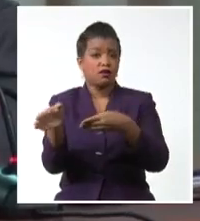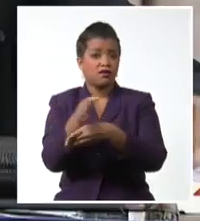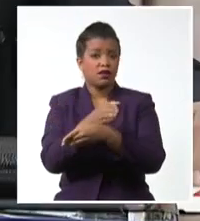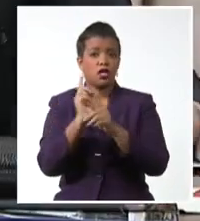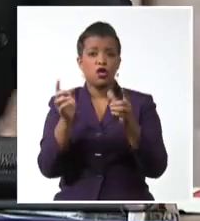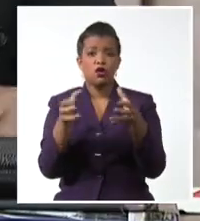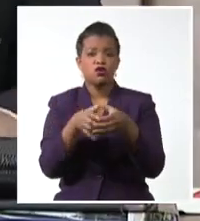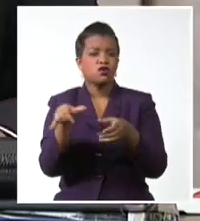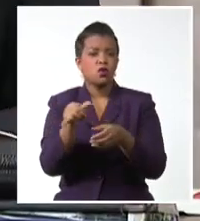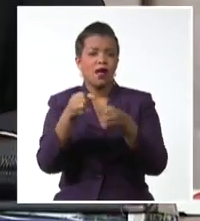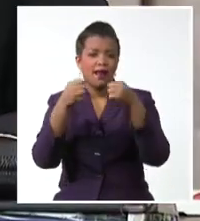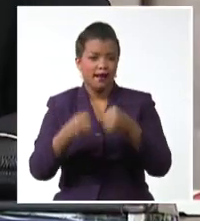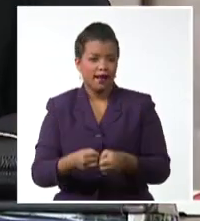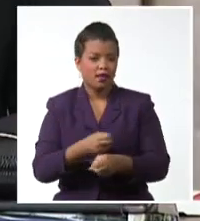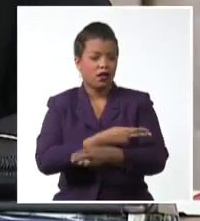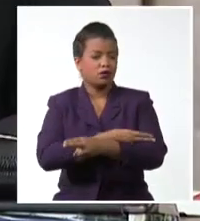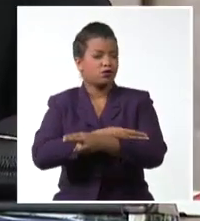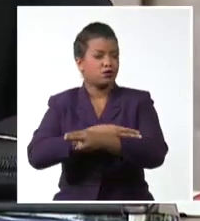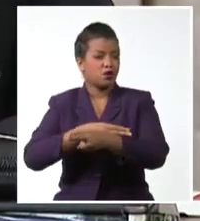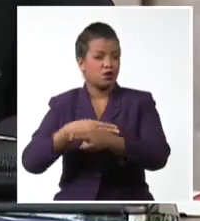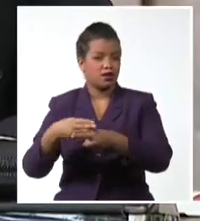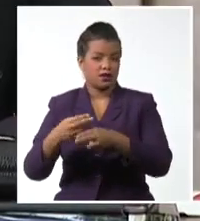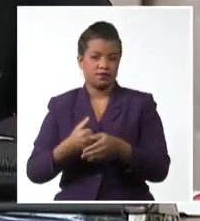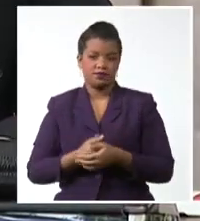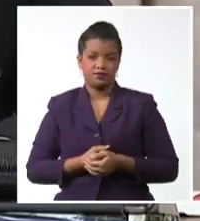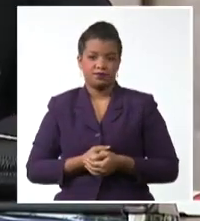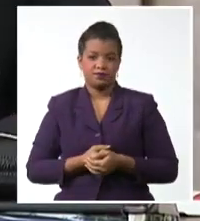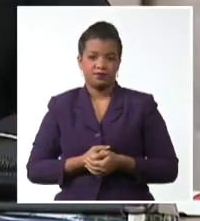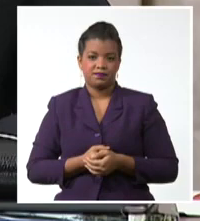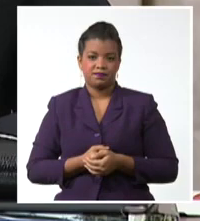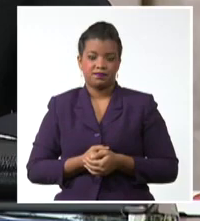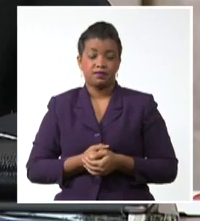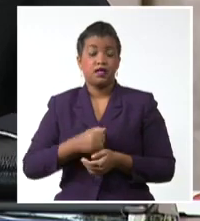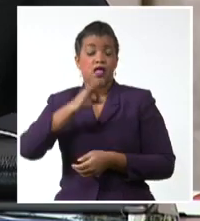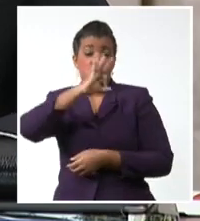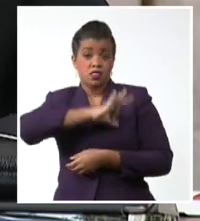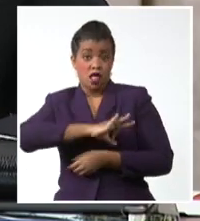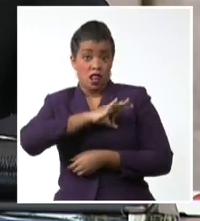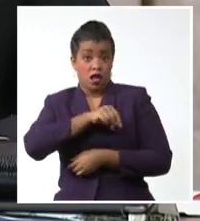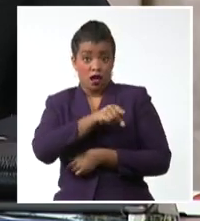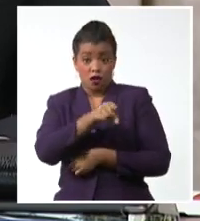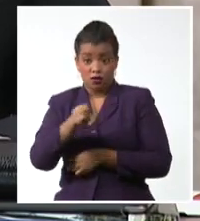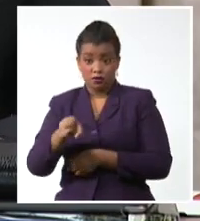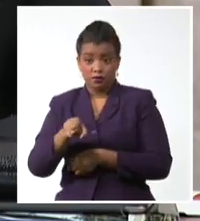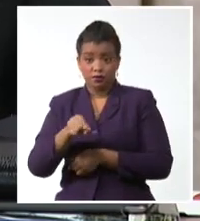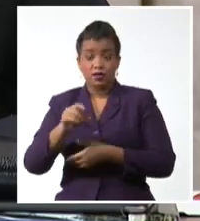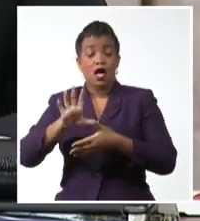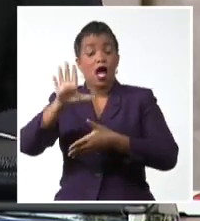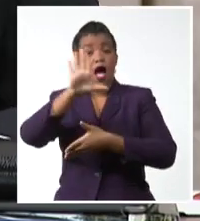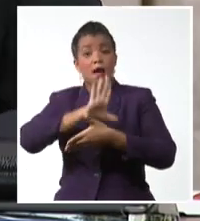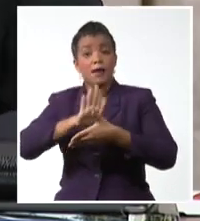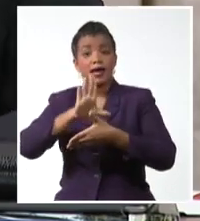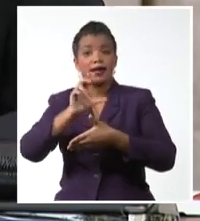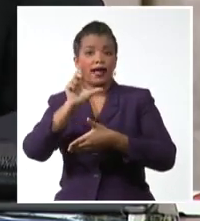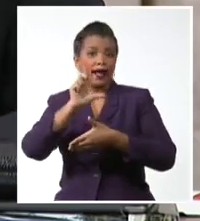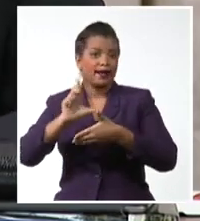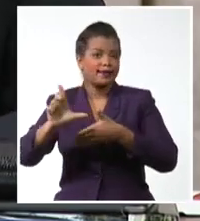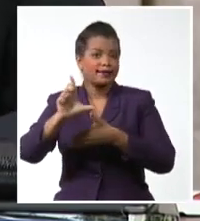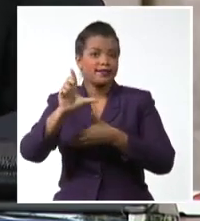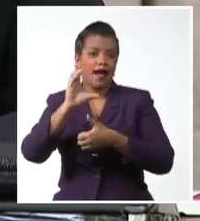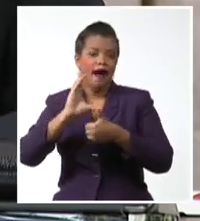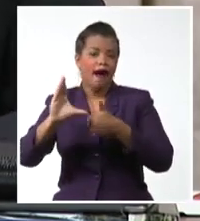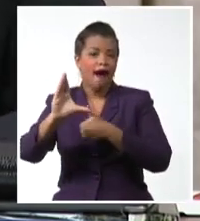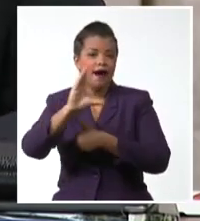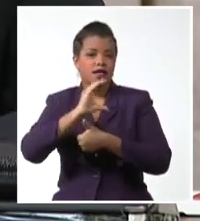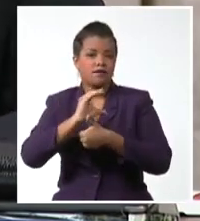la historia del Foro estimados delegados en América Latina y el Caribe persiste un vergonzoso grado